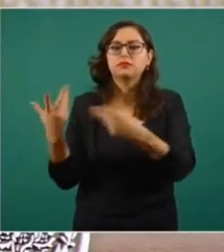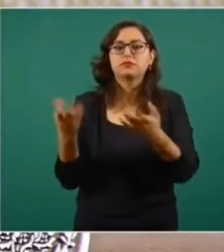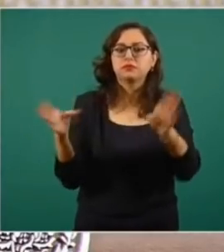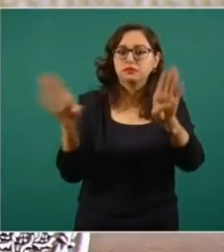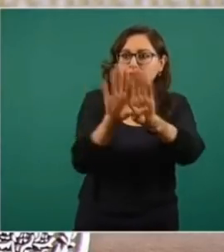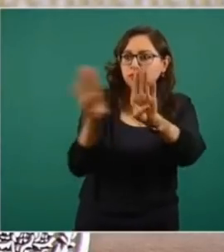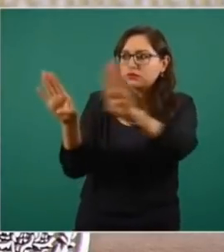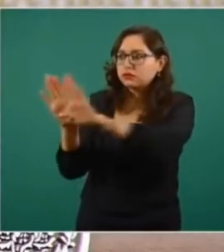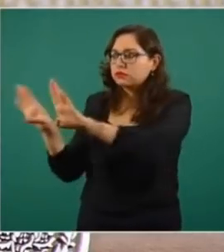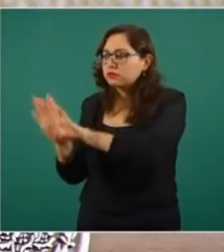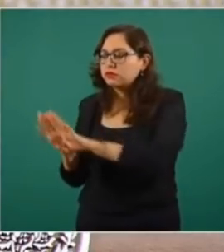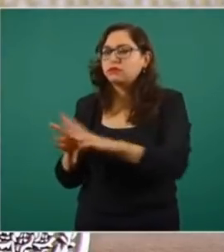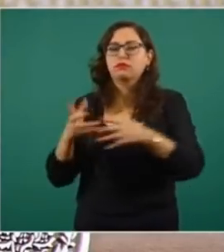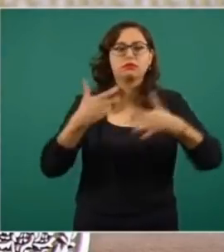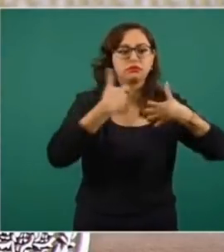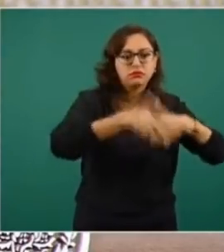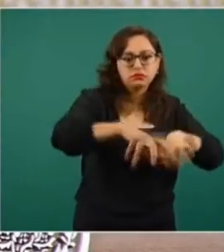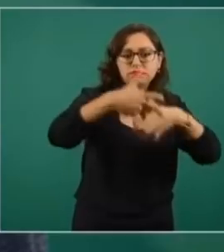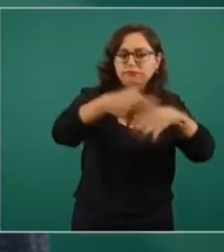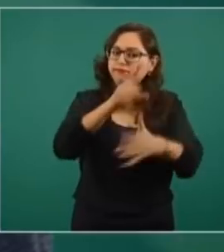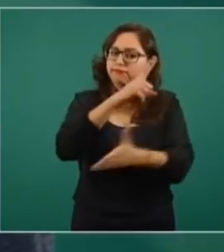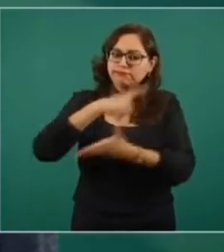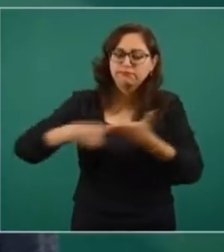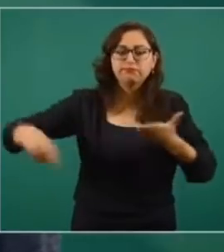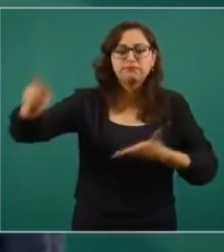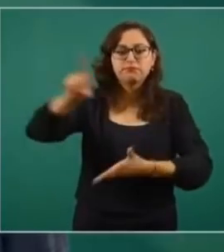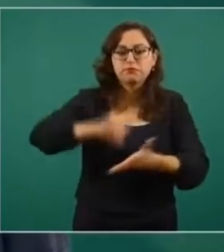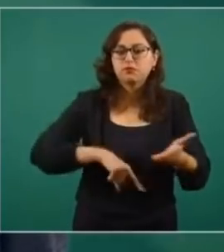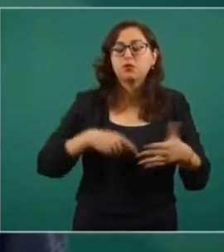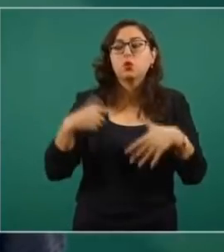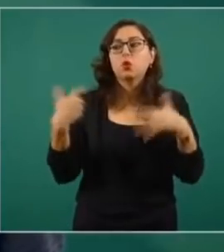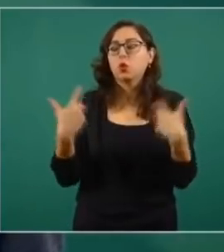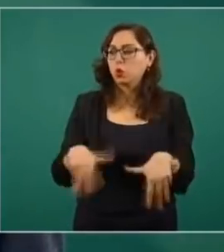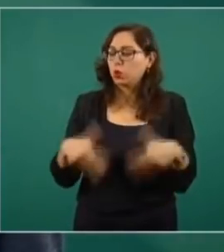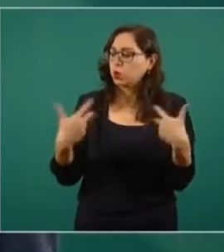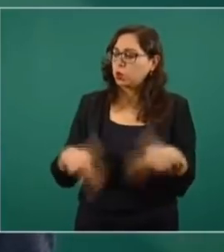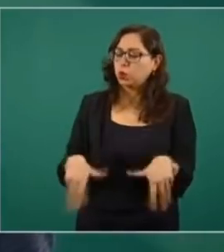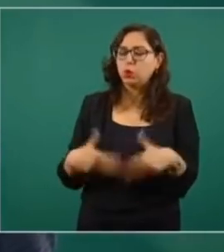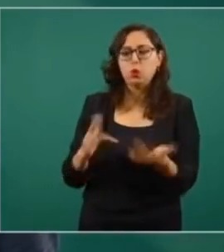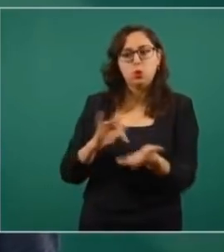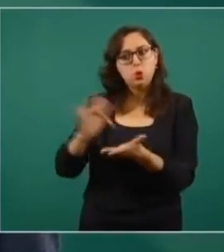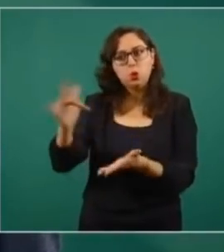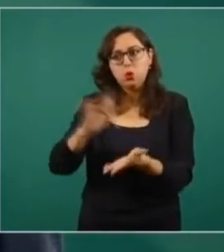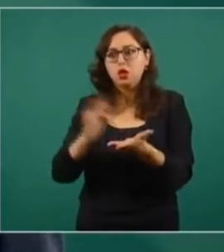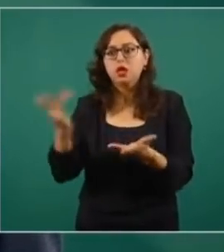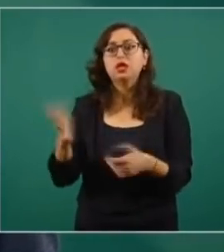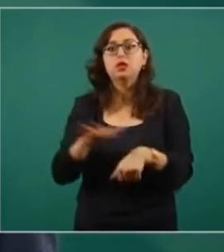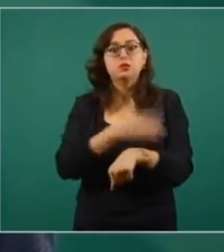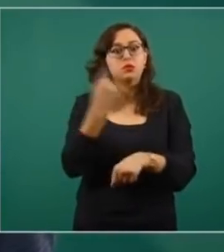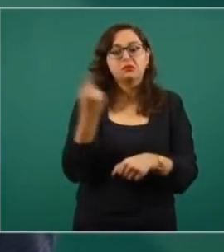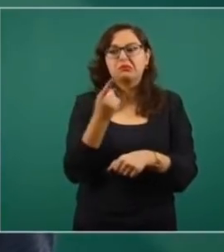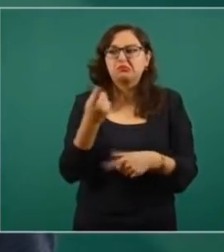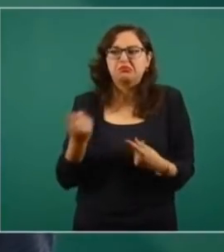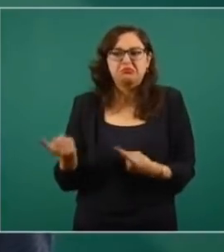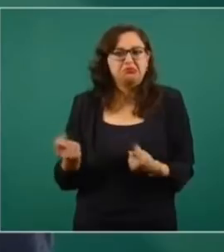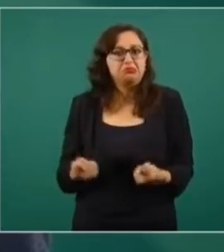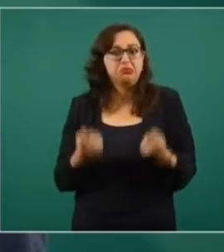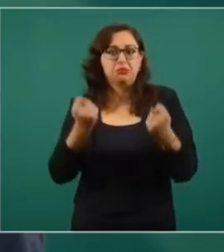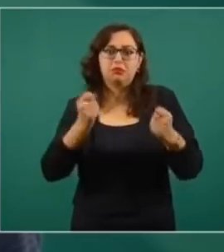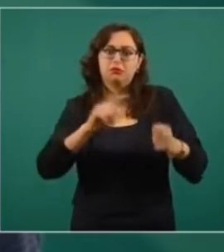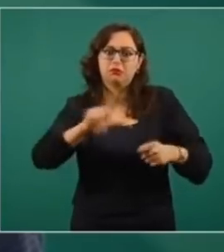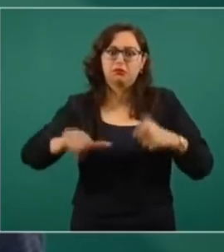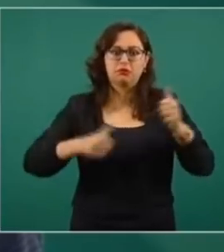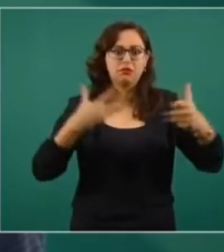a peregrinaciones y ese tipo de cuestiones que hubieran traído como consecuencia graves contagios entre la población.